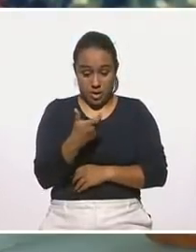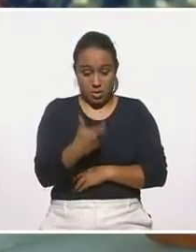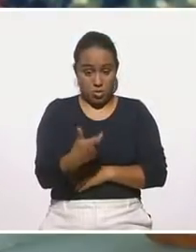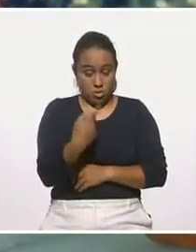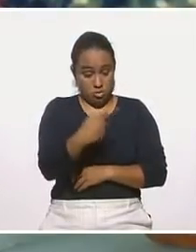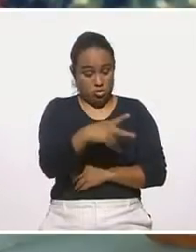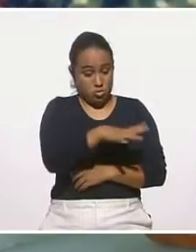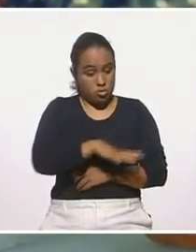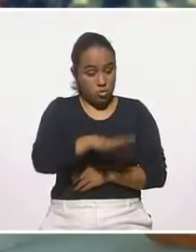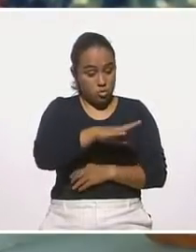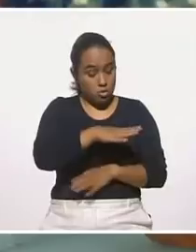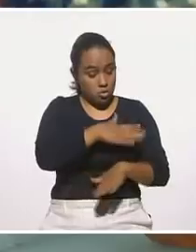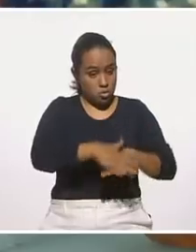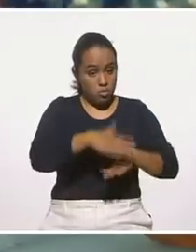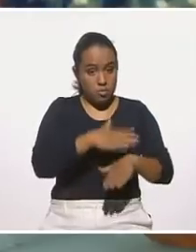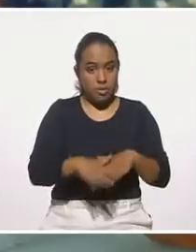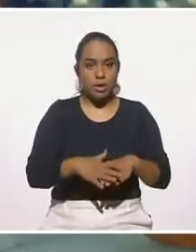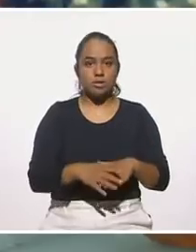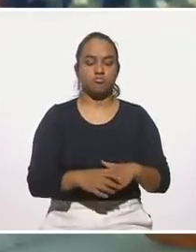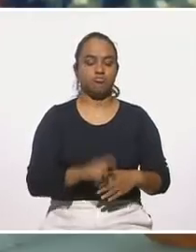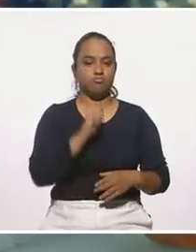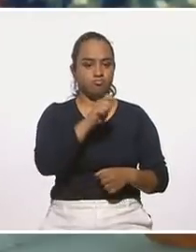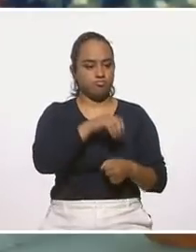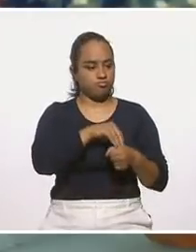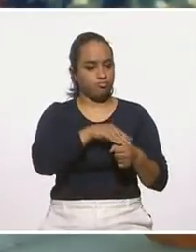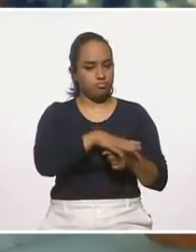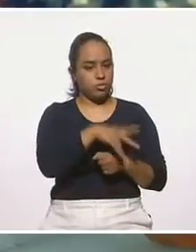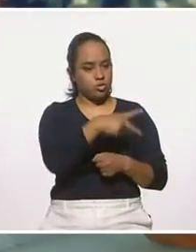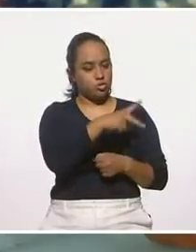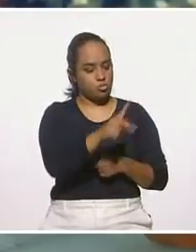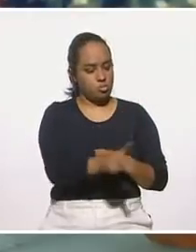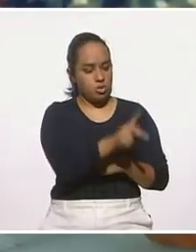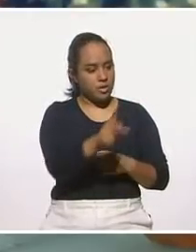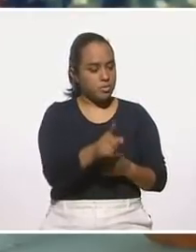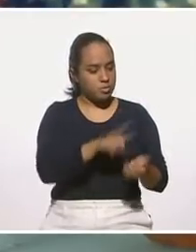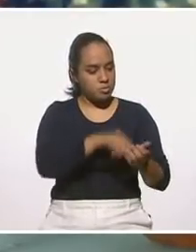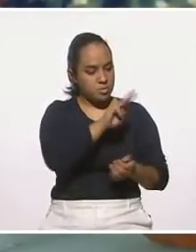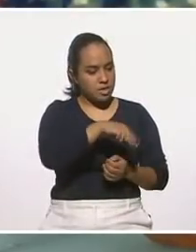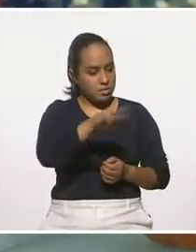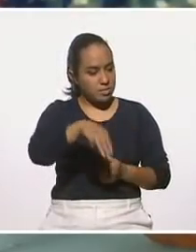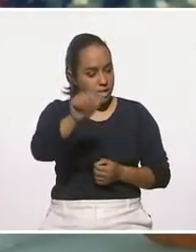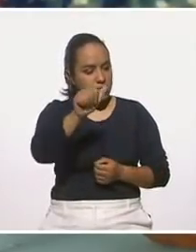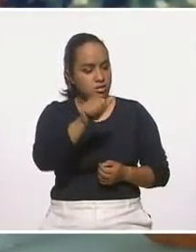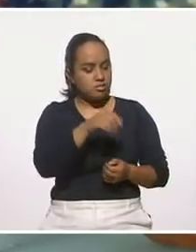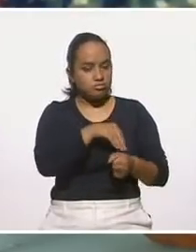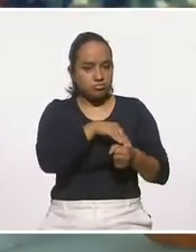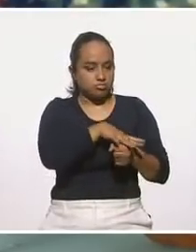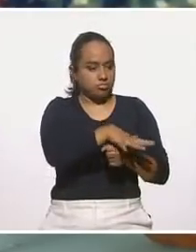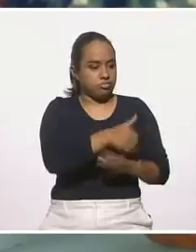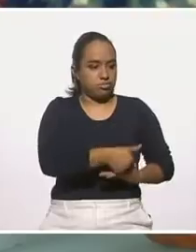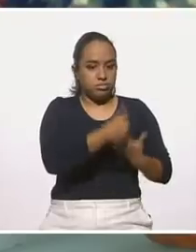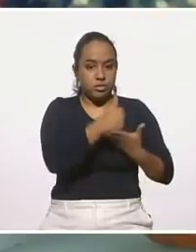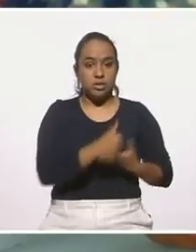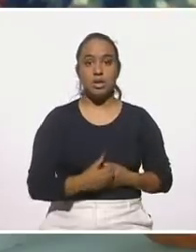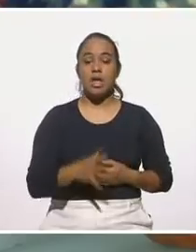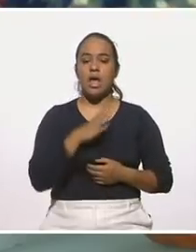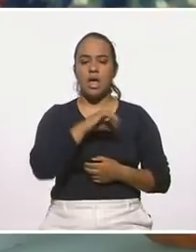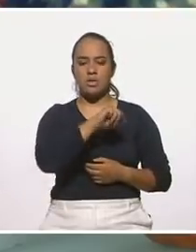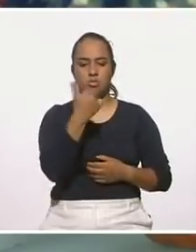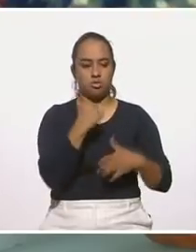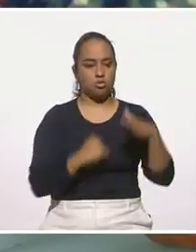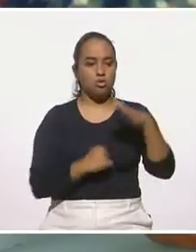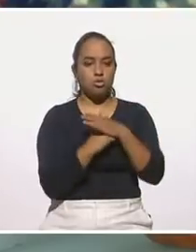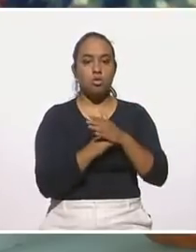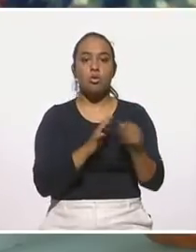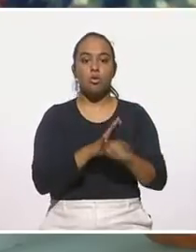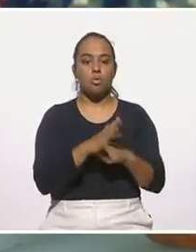nopal influye en todos, casi todos los pueblos de Milpalta. Aunque cuando tenemos otro pilar económico que